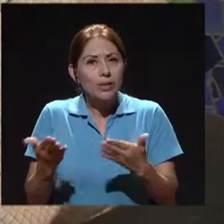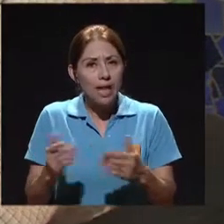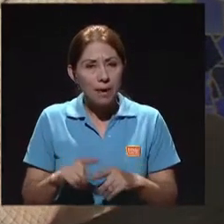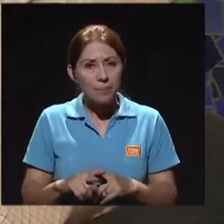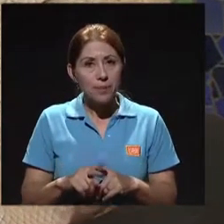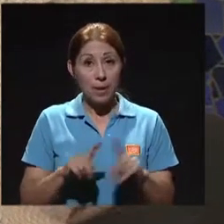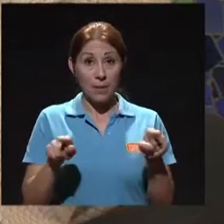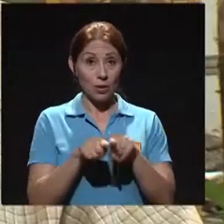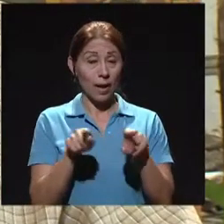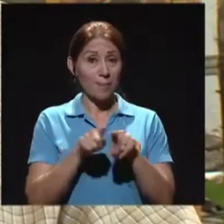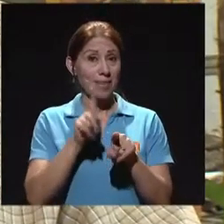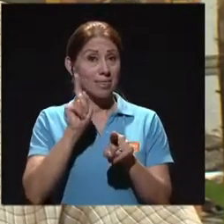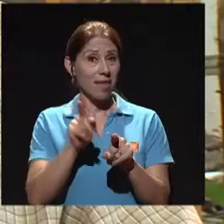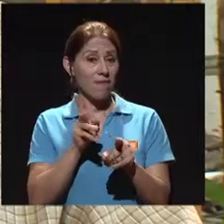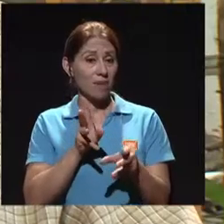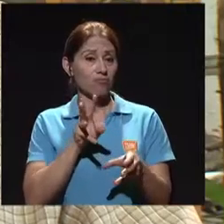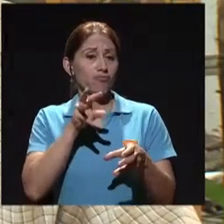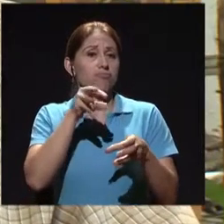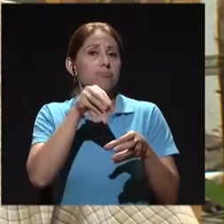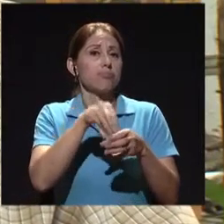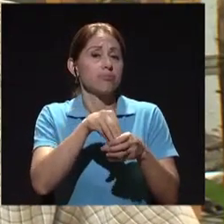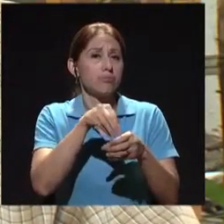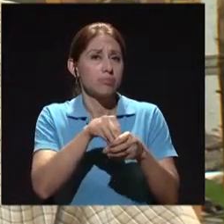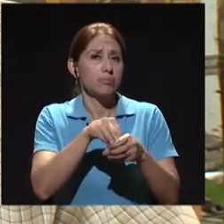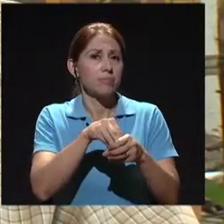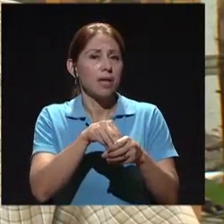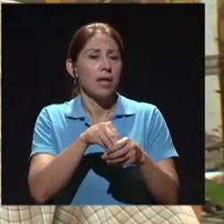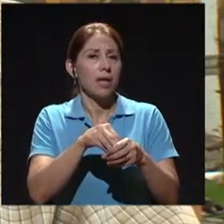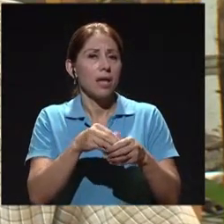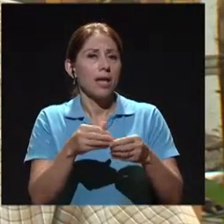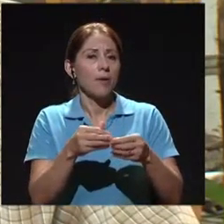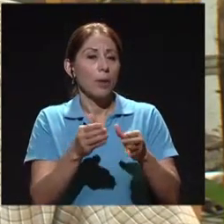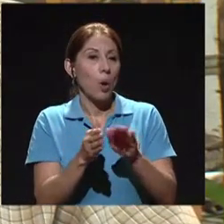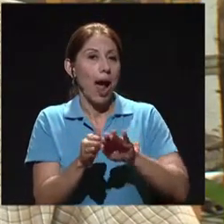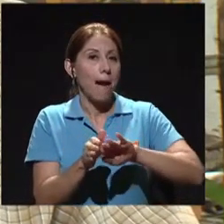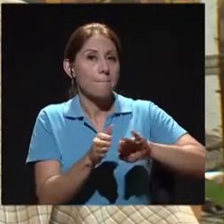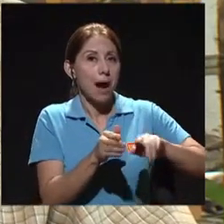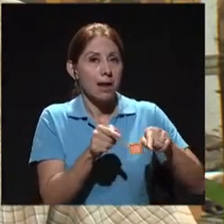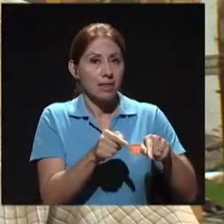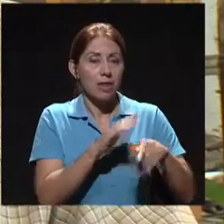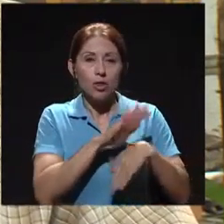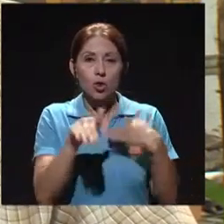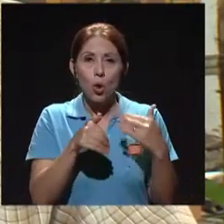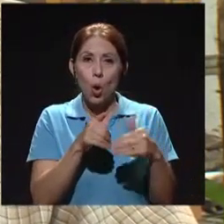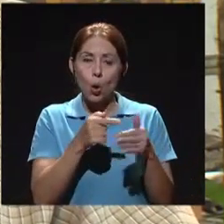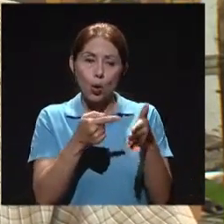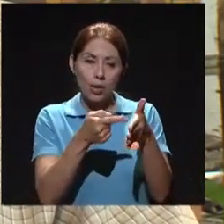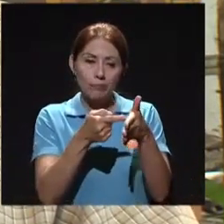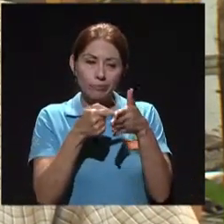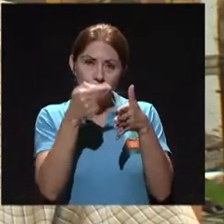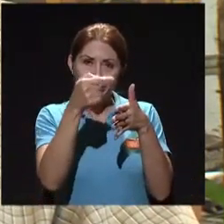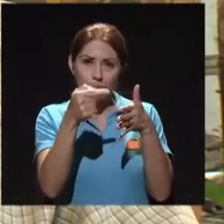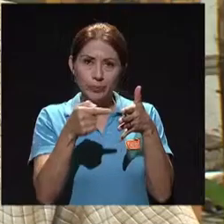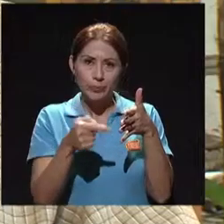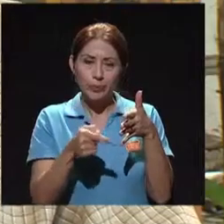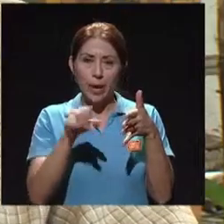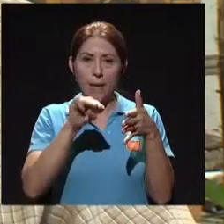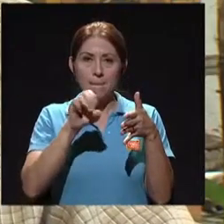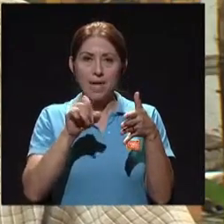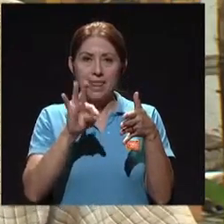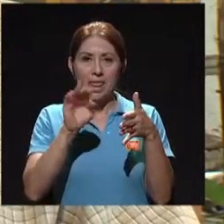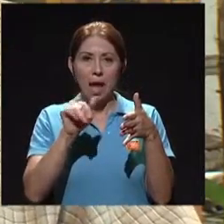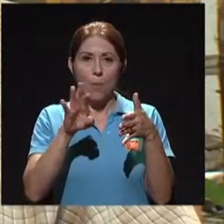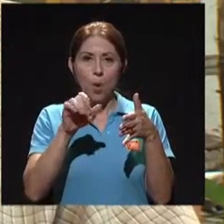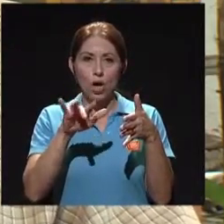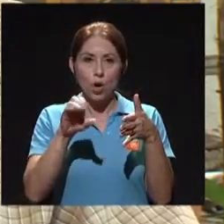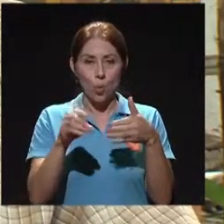aparte, todas las pruebas, por ejemplo, que tienen que ver con perfil metabólico, entonces, cómo está la